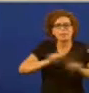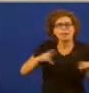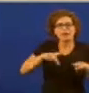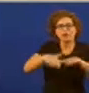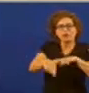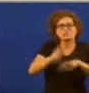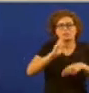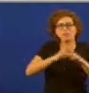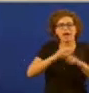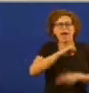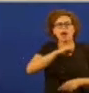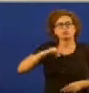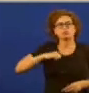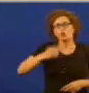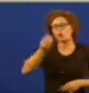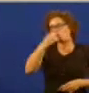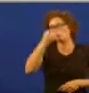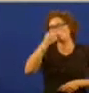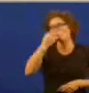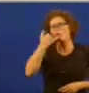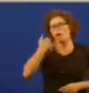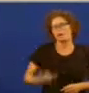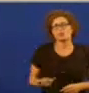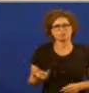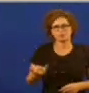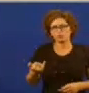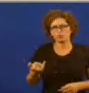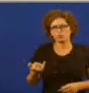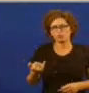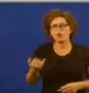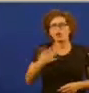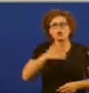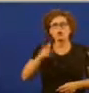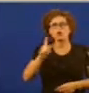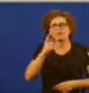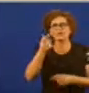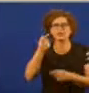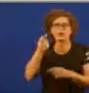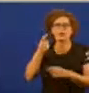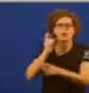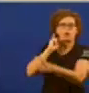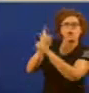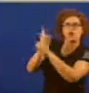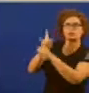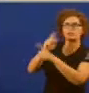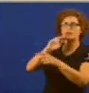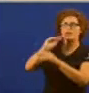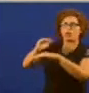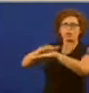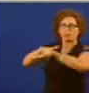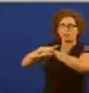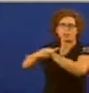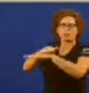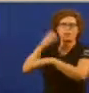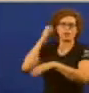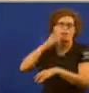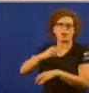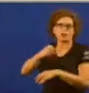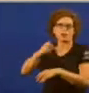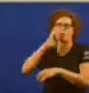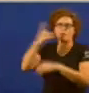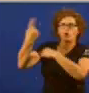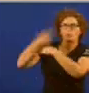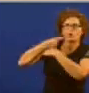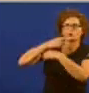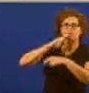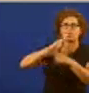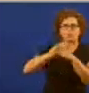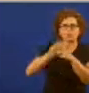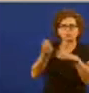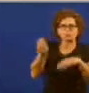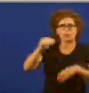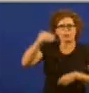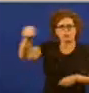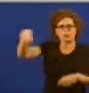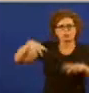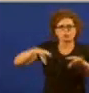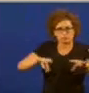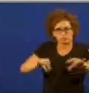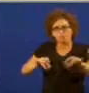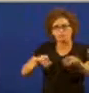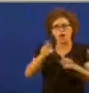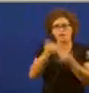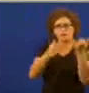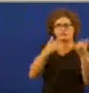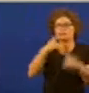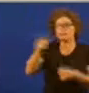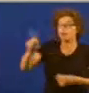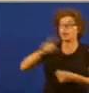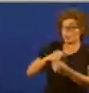autoconsumo eléctrico non quiso enfrontarse ao goberno de Rajoy na aplicación obligada aos suplementos territoriais dixeron non